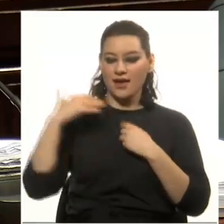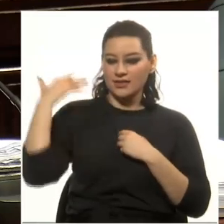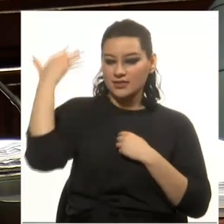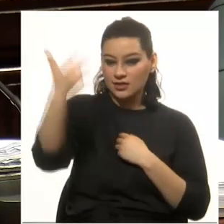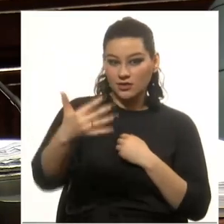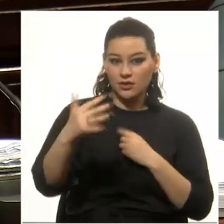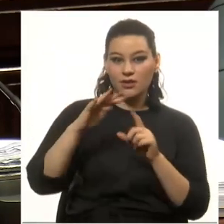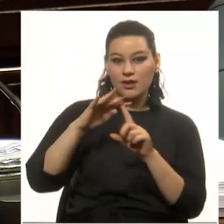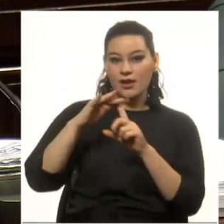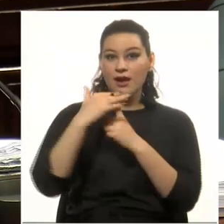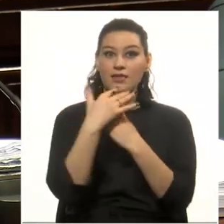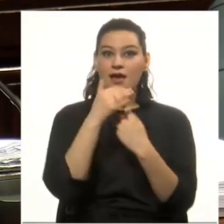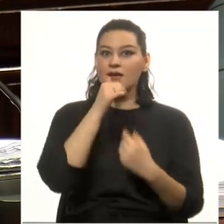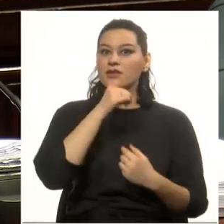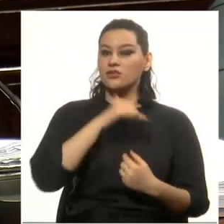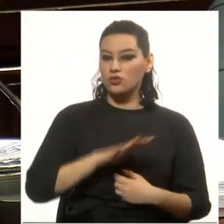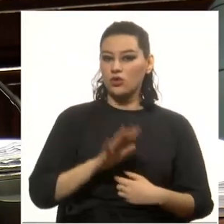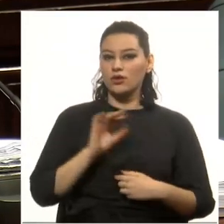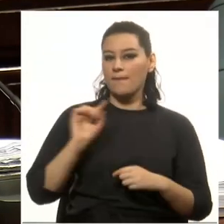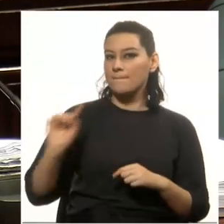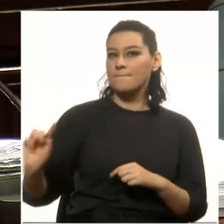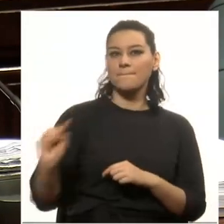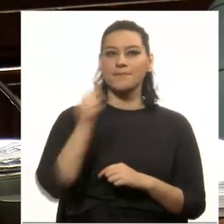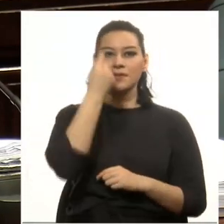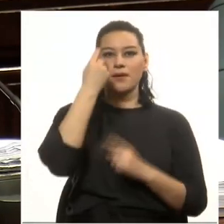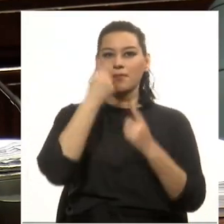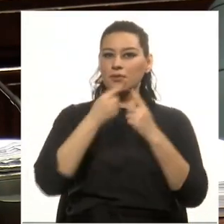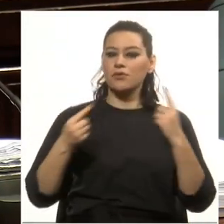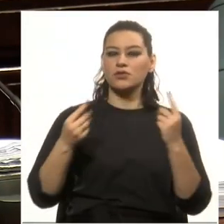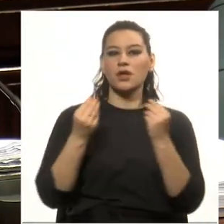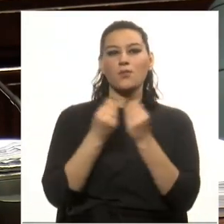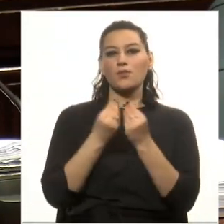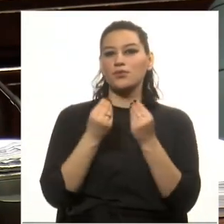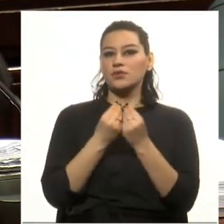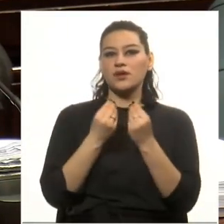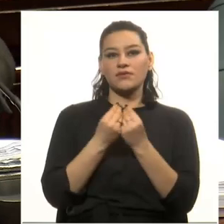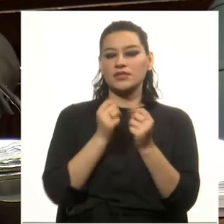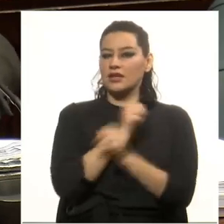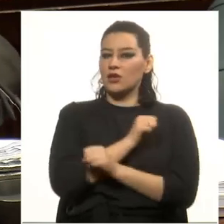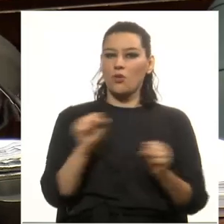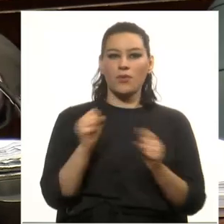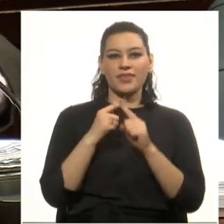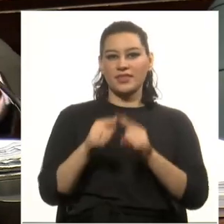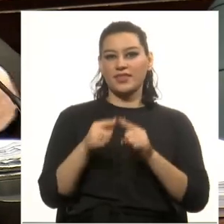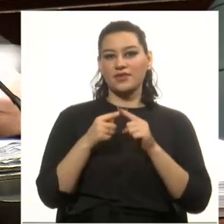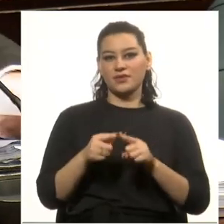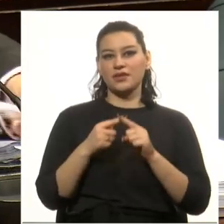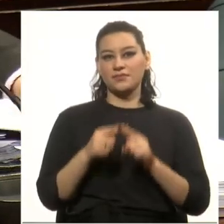y la realidad histórica se impone porque son hechos muchas veces indiscutibles.